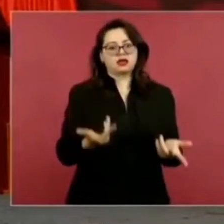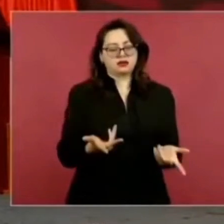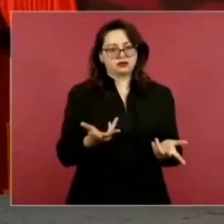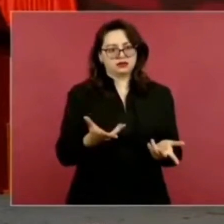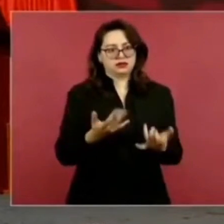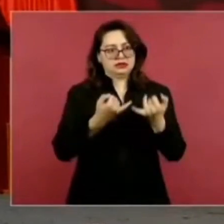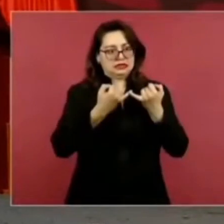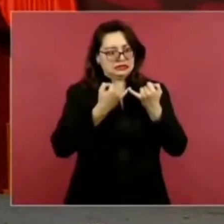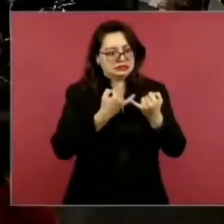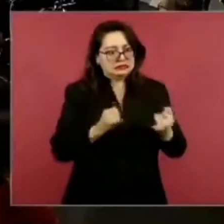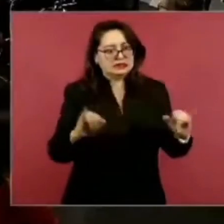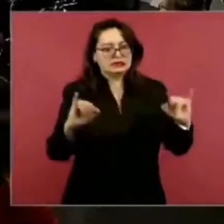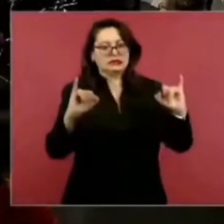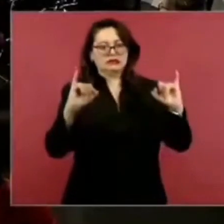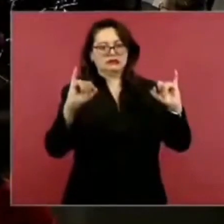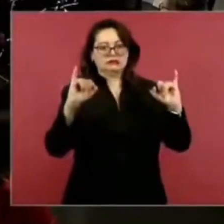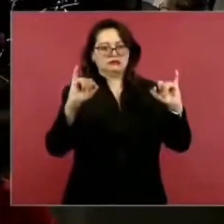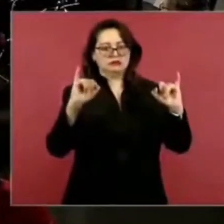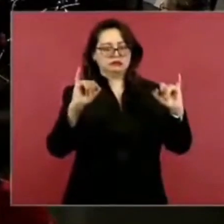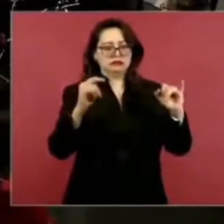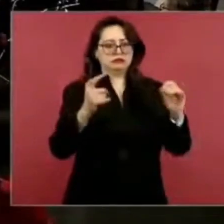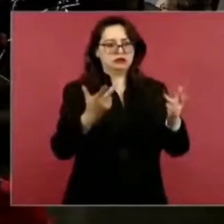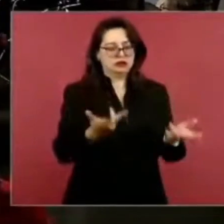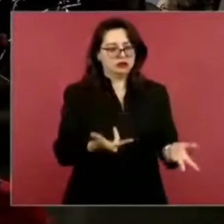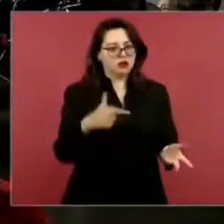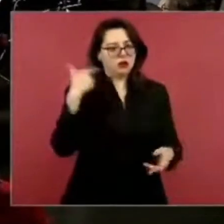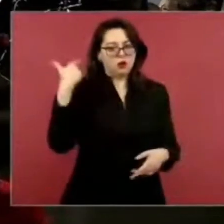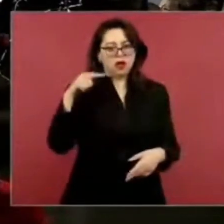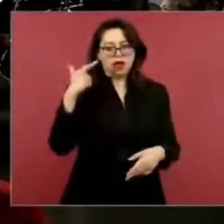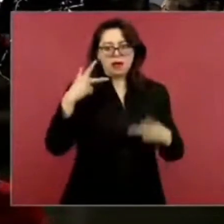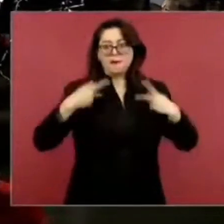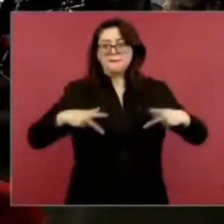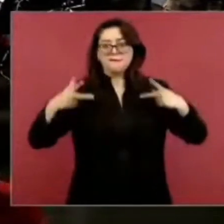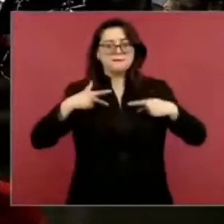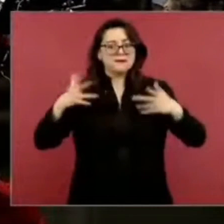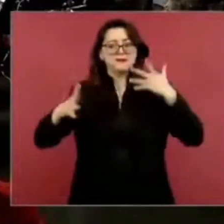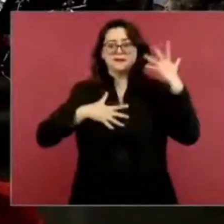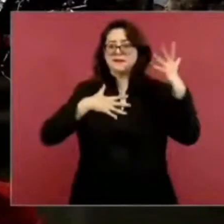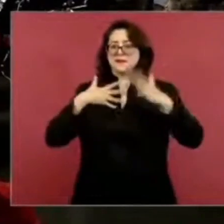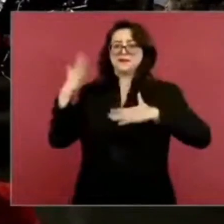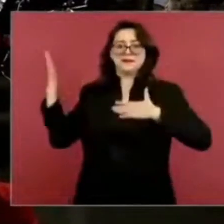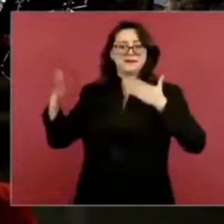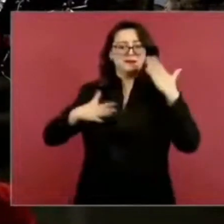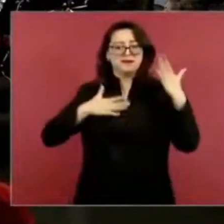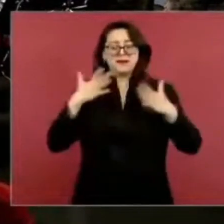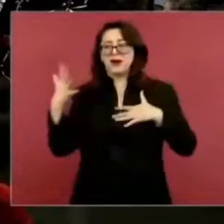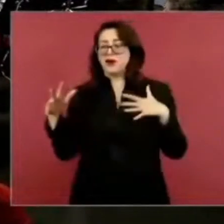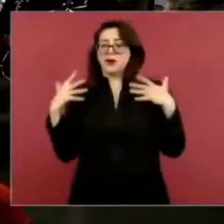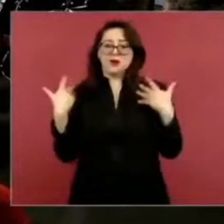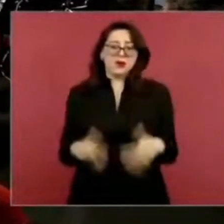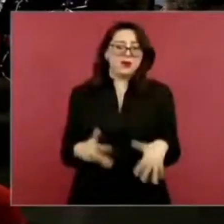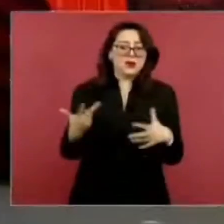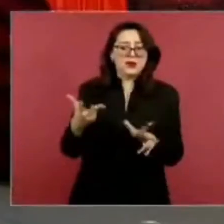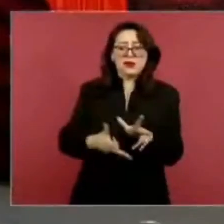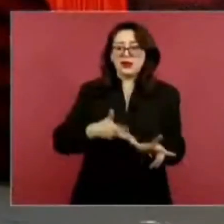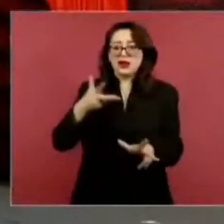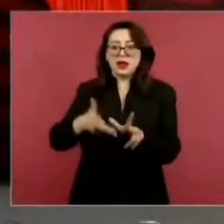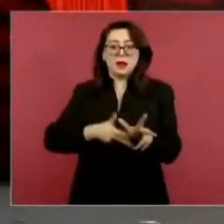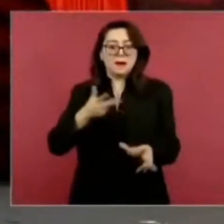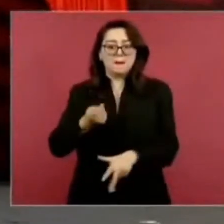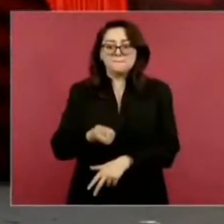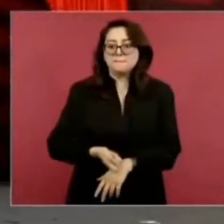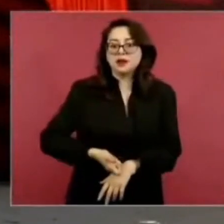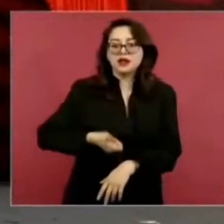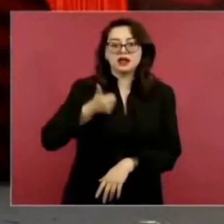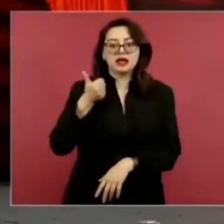el ferrocarril de Guadalajara, es una fiesta, era todo un acontecimiento. Esto